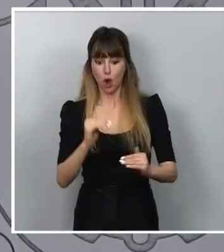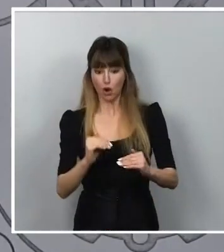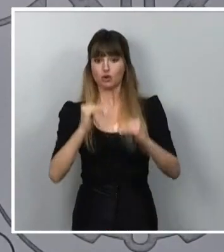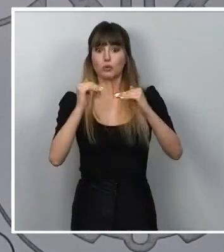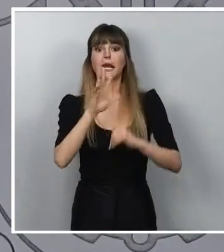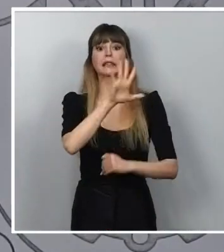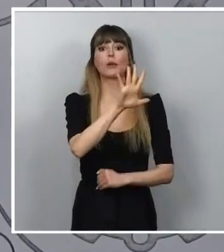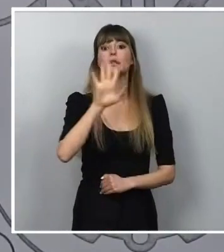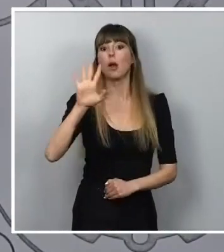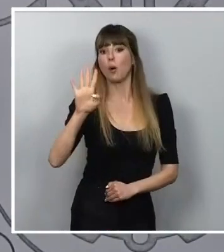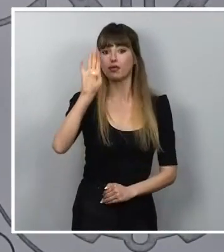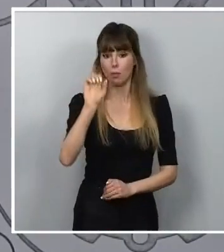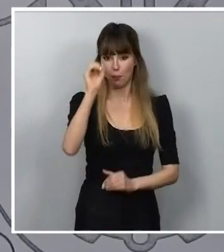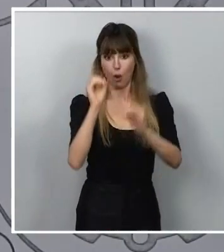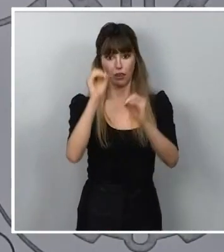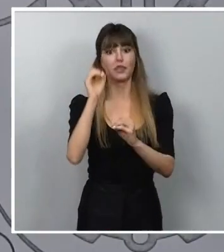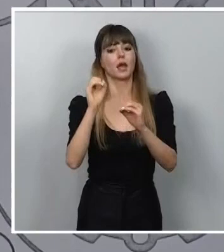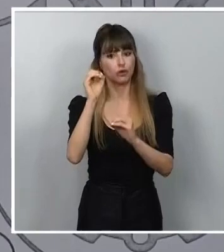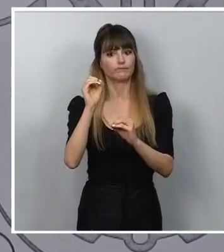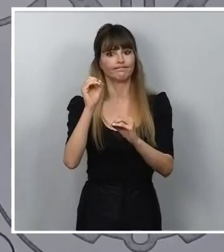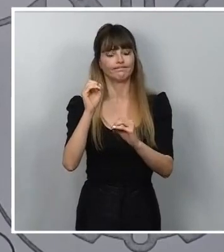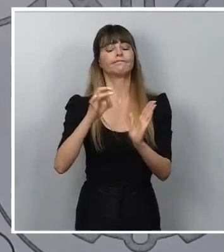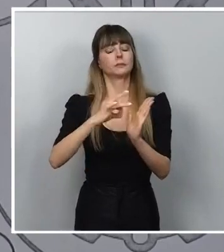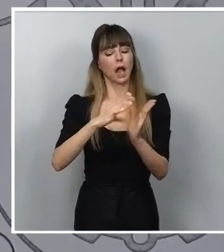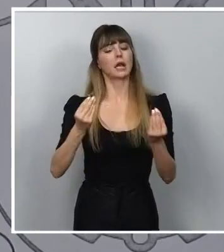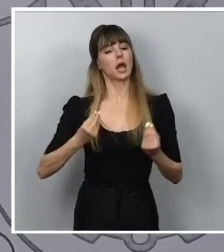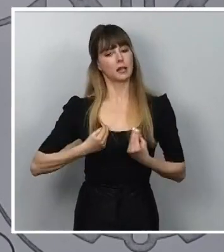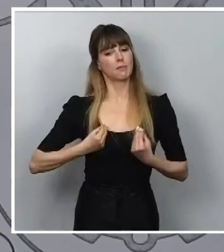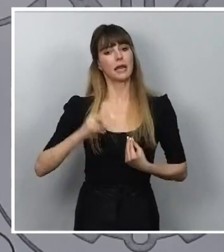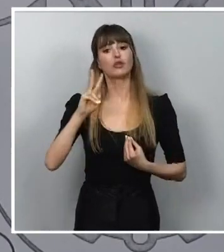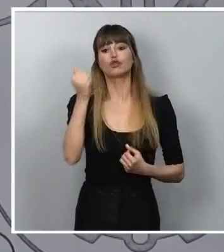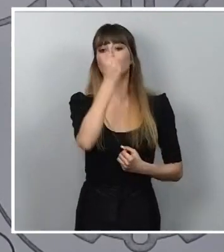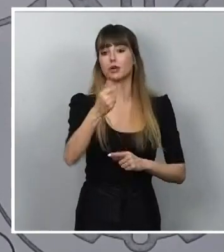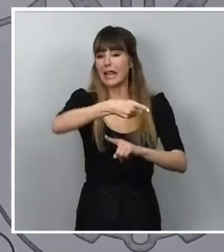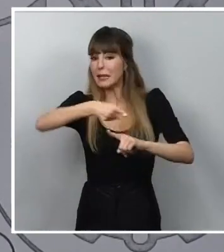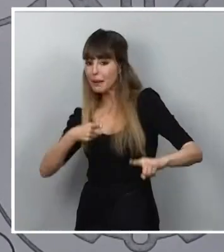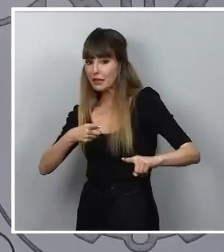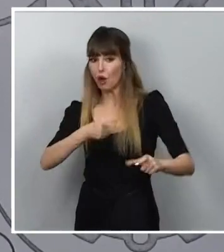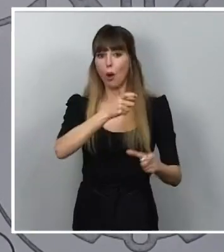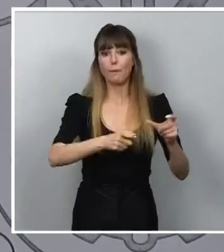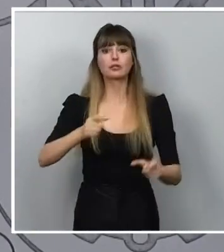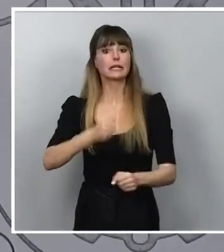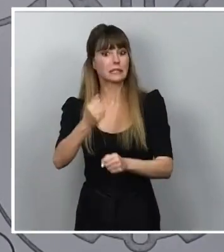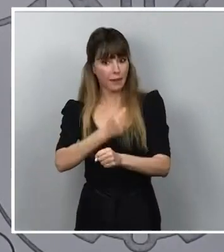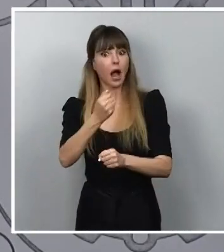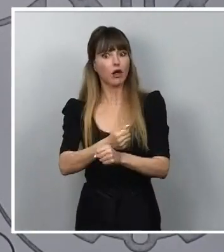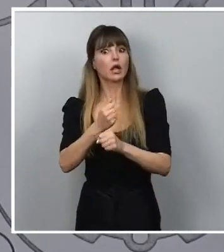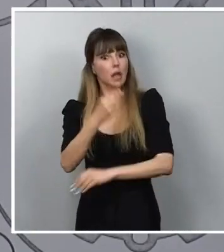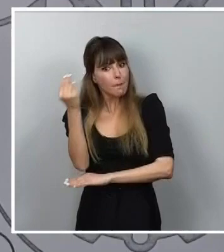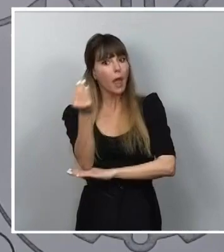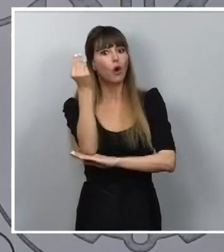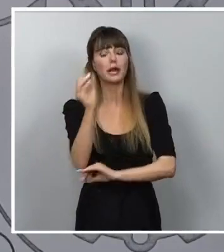% y que claramente va a mejorar la calidad de vida de esos 2 millones y medio de trabajadores y especialmente